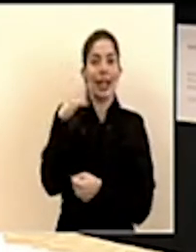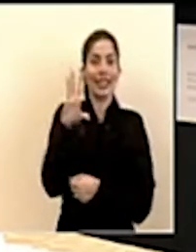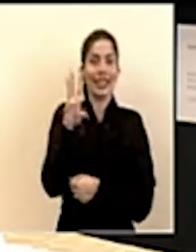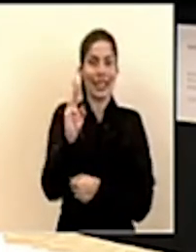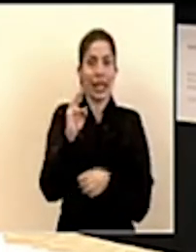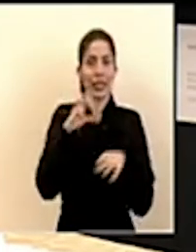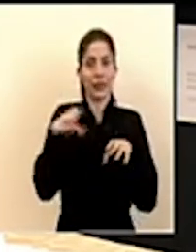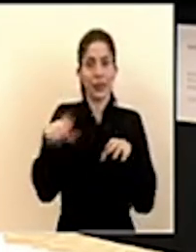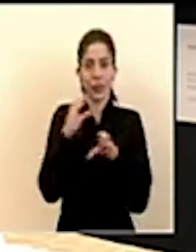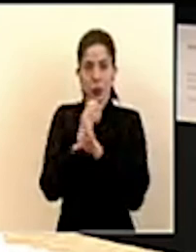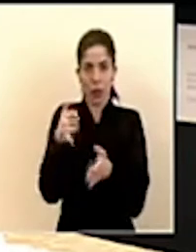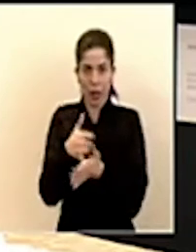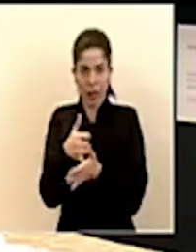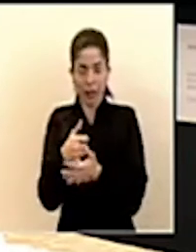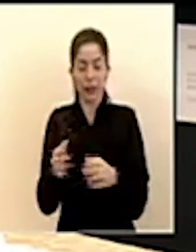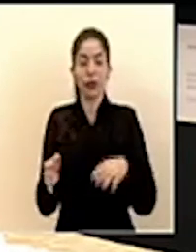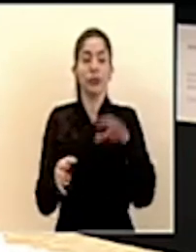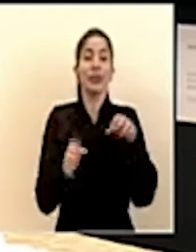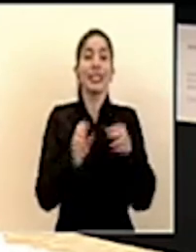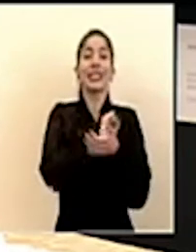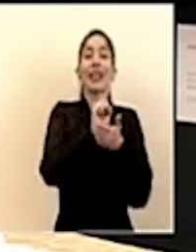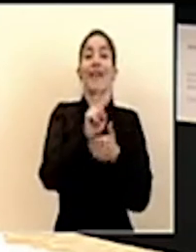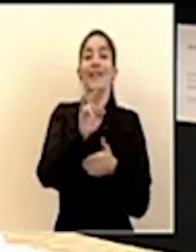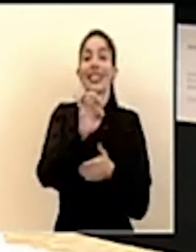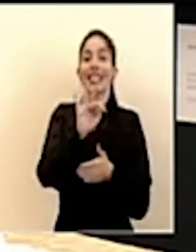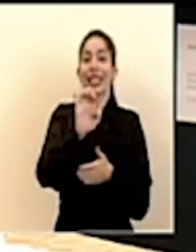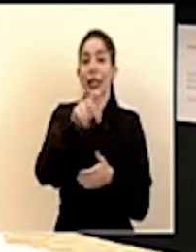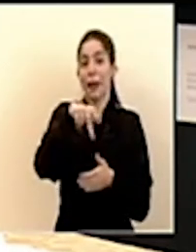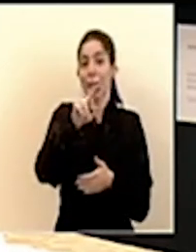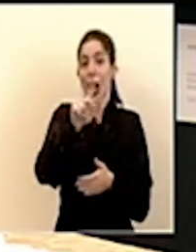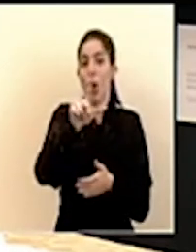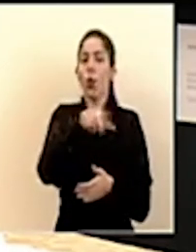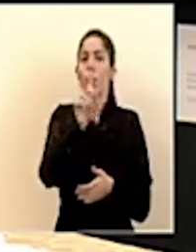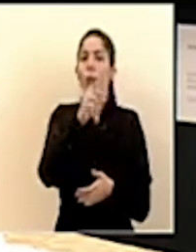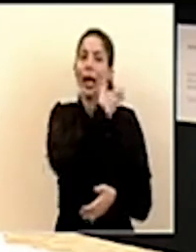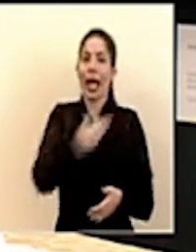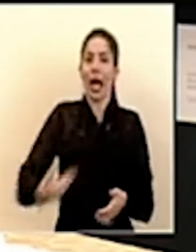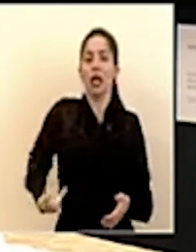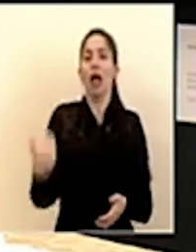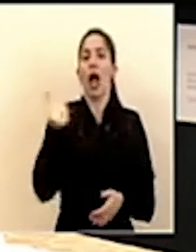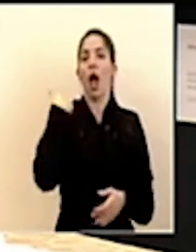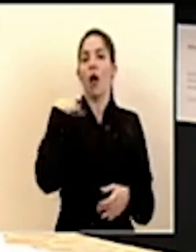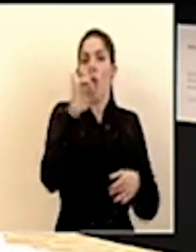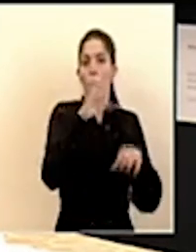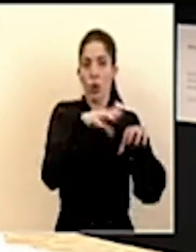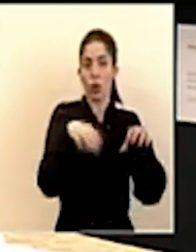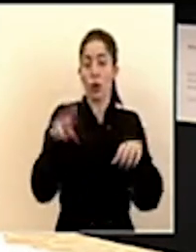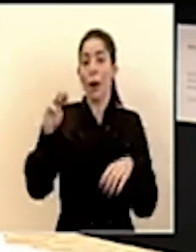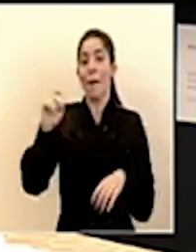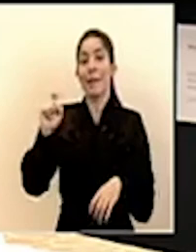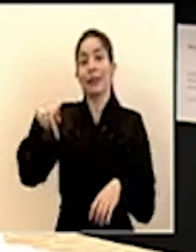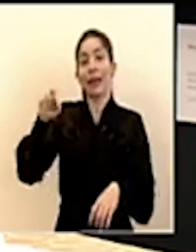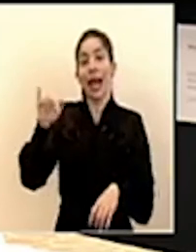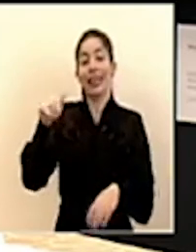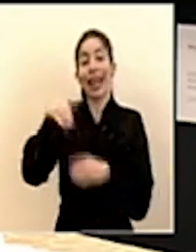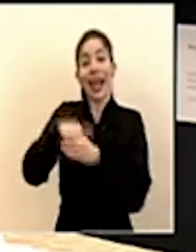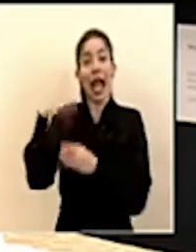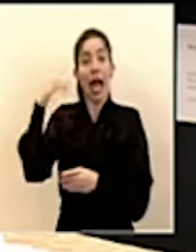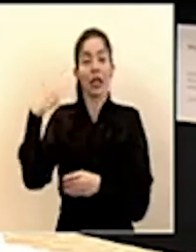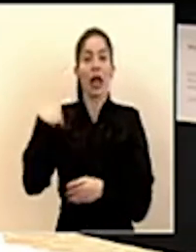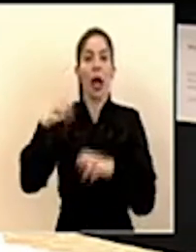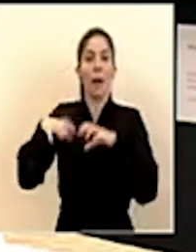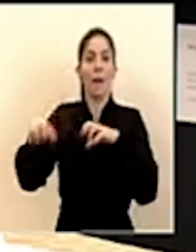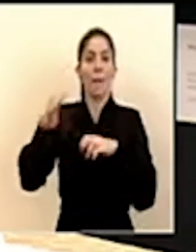unidades de cuidados intensivos el San Vicente de Paul que es el de Heredia tiene ocho el Max Peralta en Cartago tiene veinticuatro